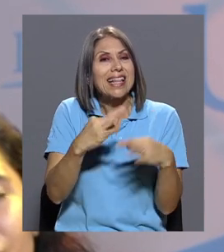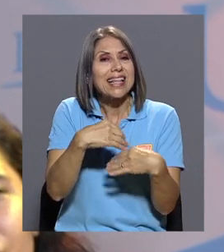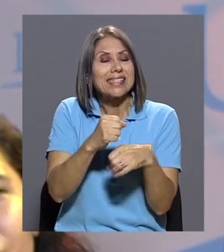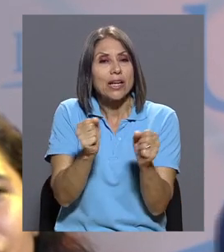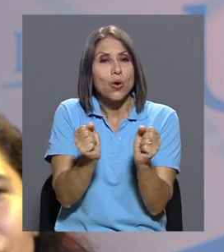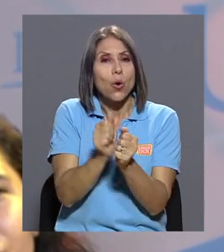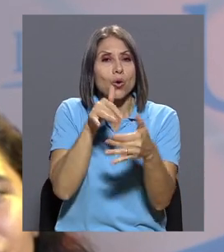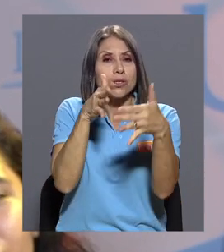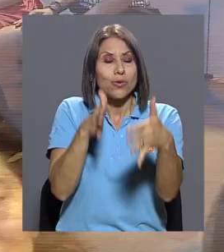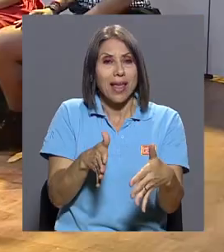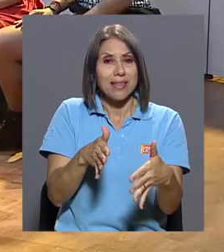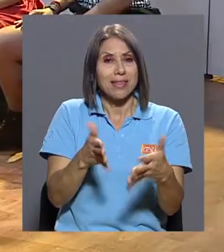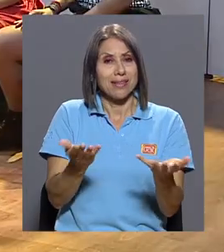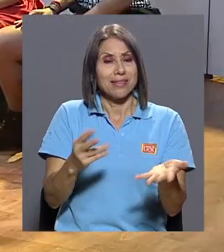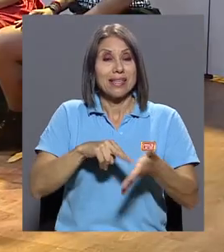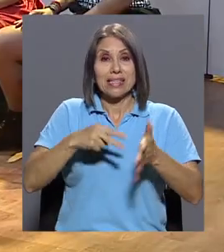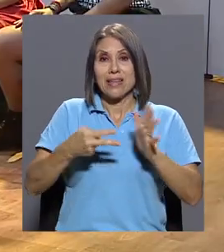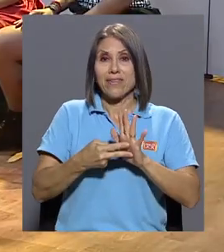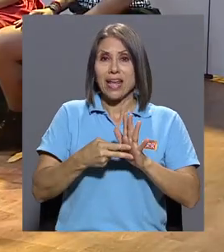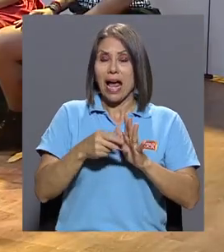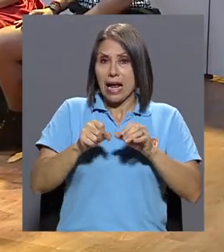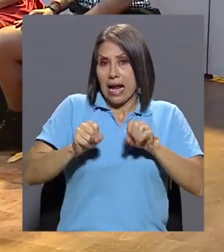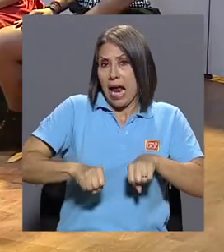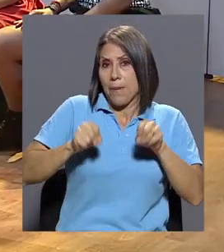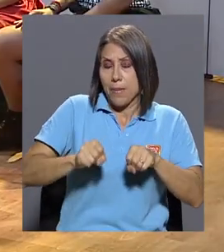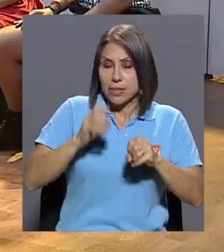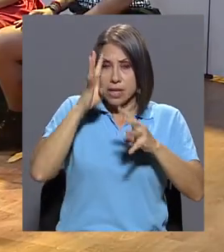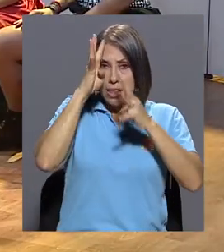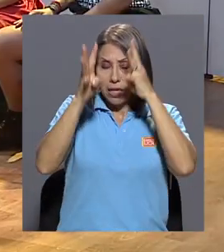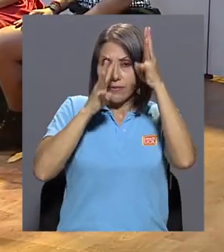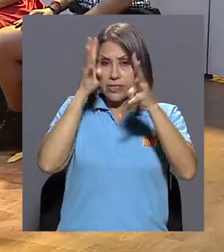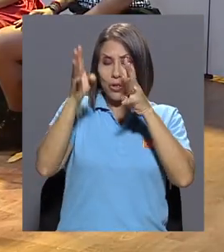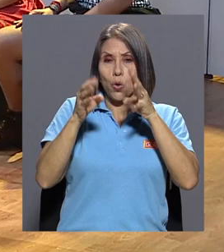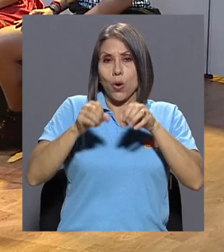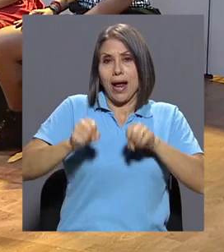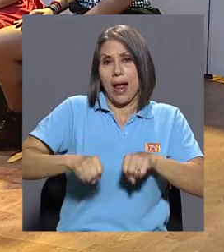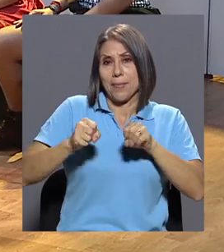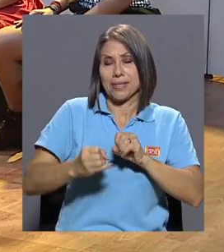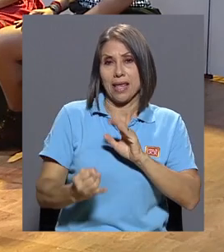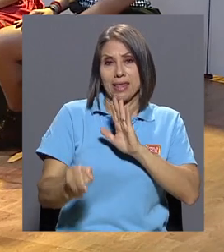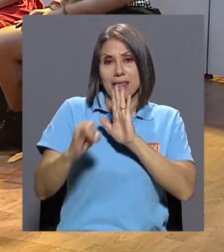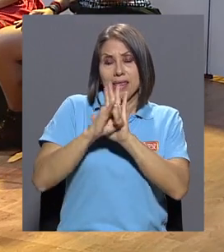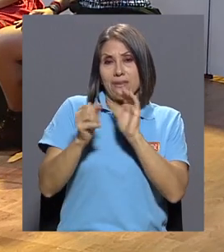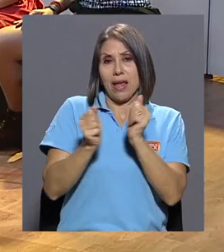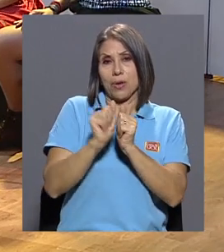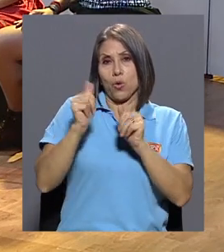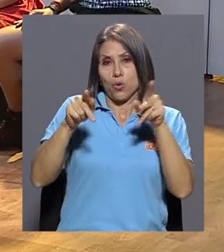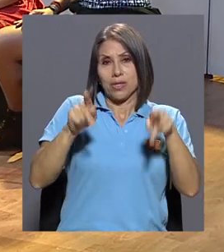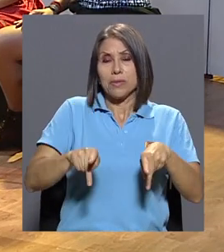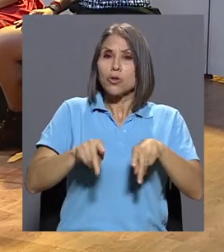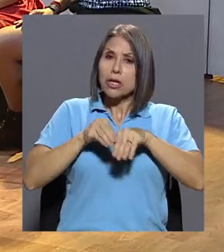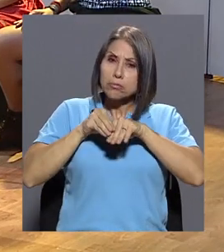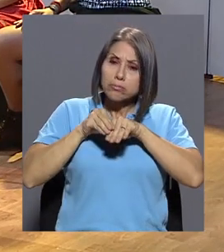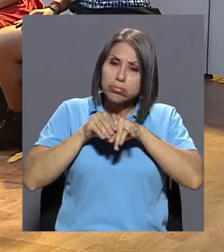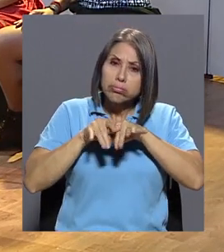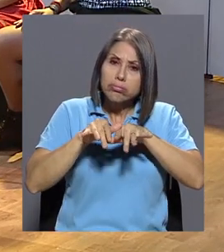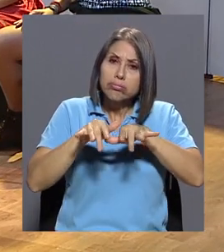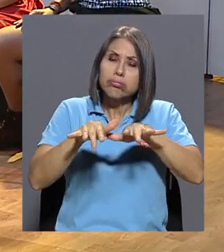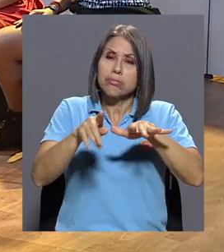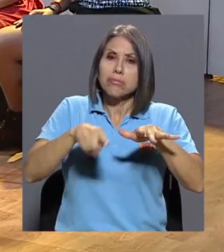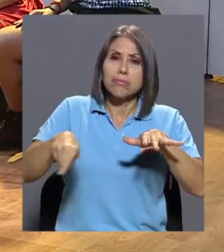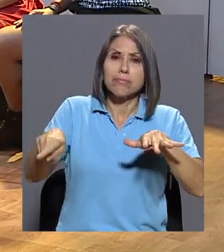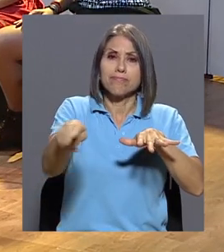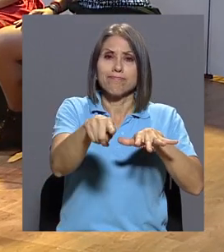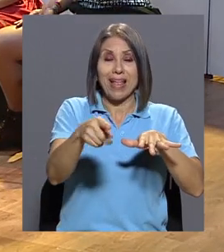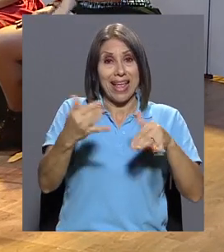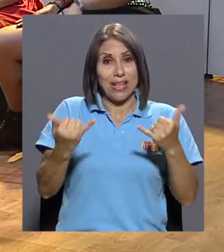transmitir esa capacidad de creación, esa capacidad de identificarse con los demás y que están muy dentro de la tendencia